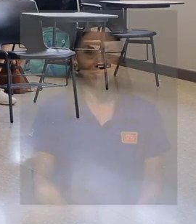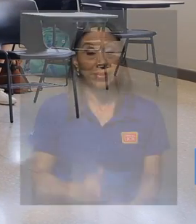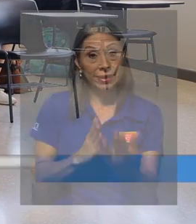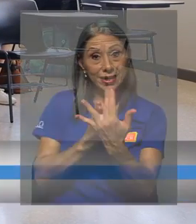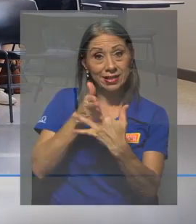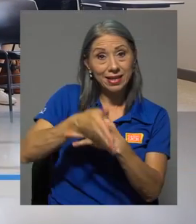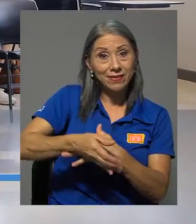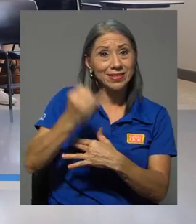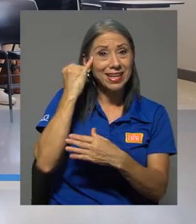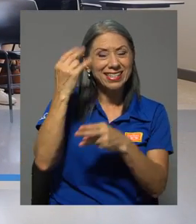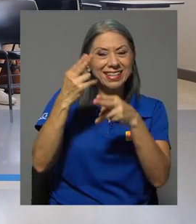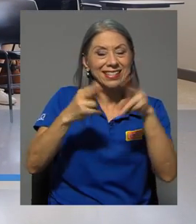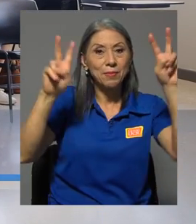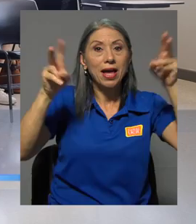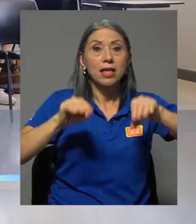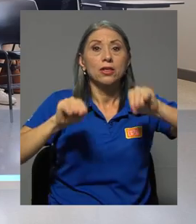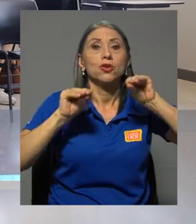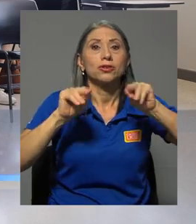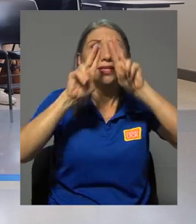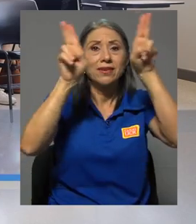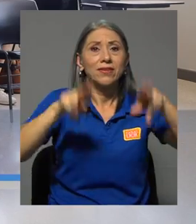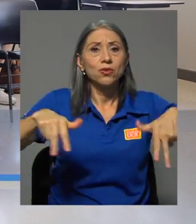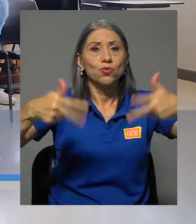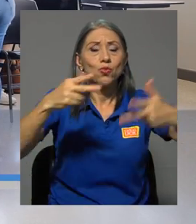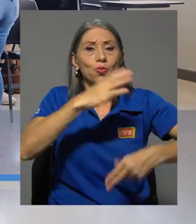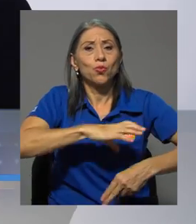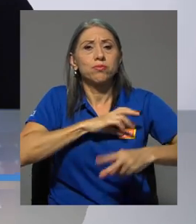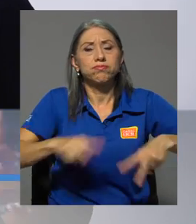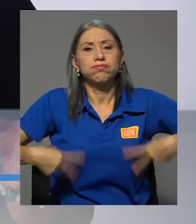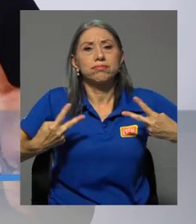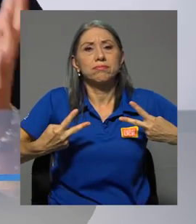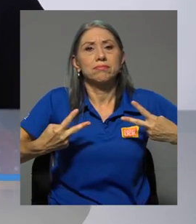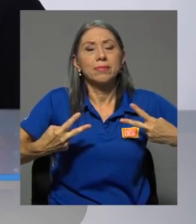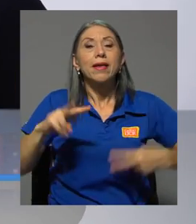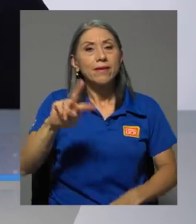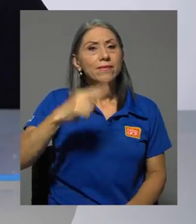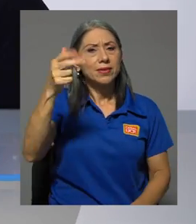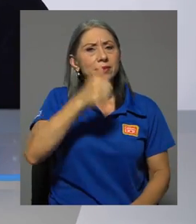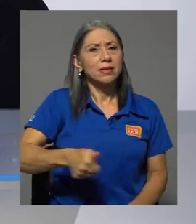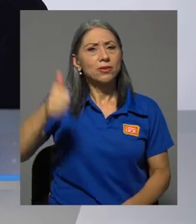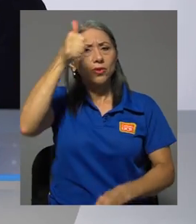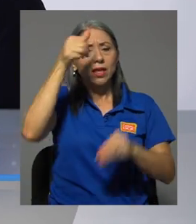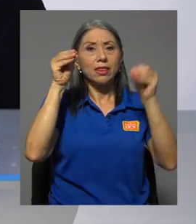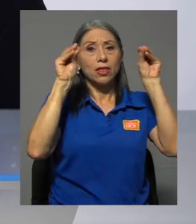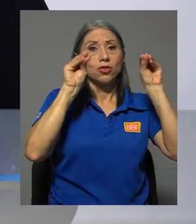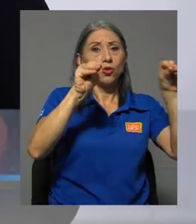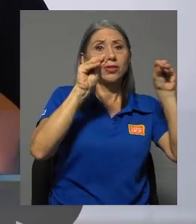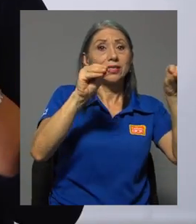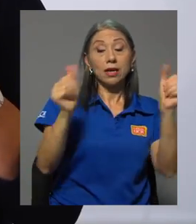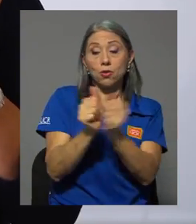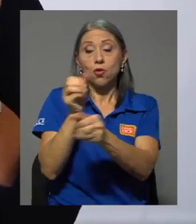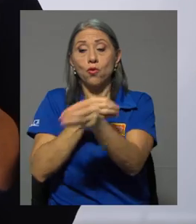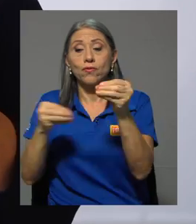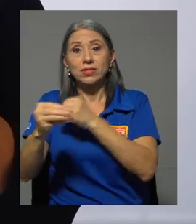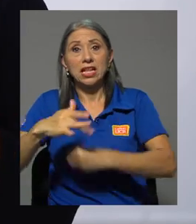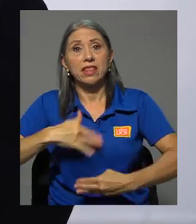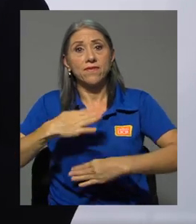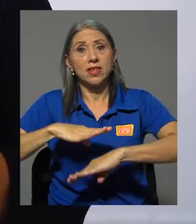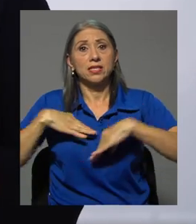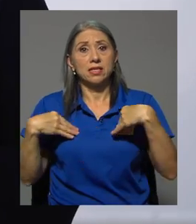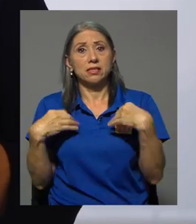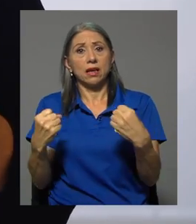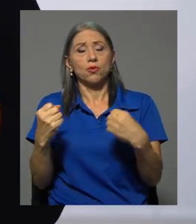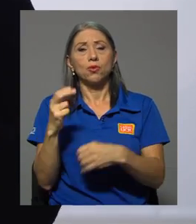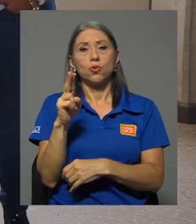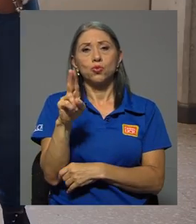A través de la iniciativa Docencia Virtual y Calidad de Vida, la Vicerrectoría de Docencia, en conjunto con la Oficina de Bienestar y Salud